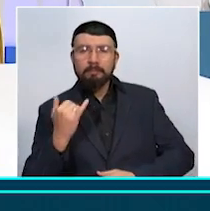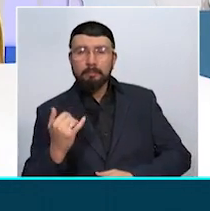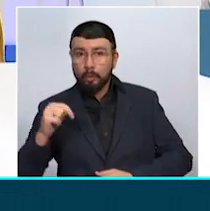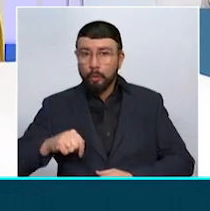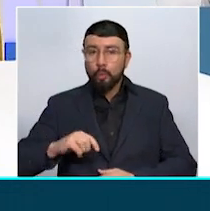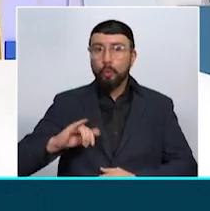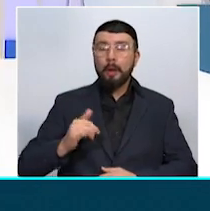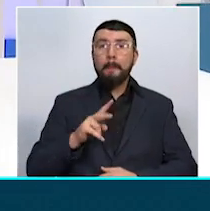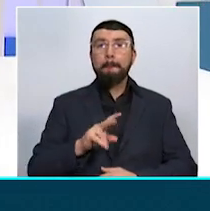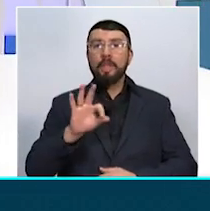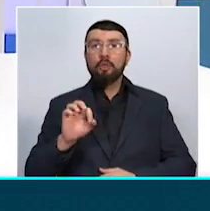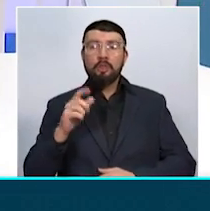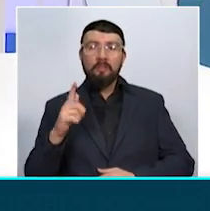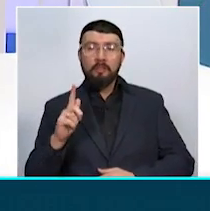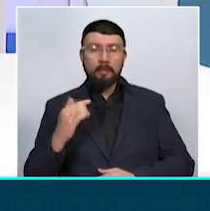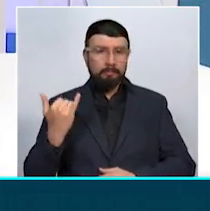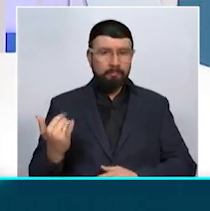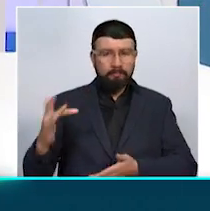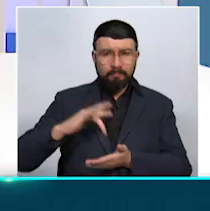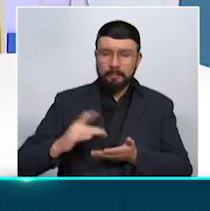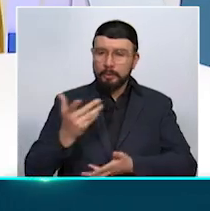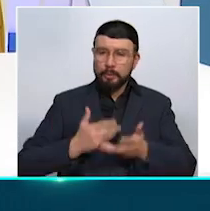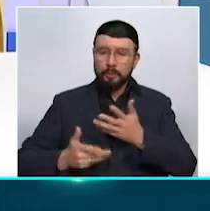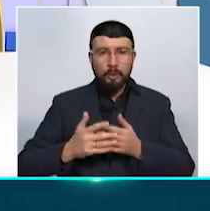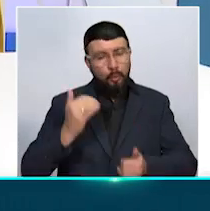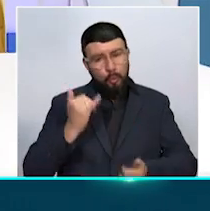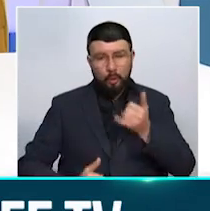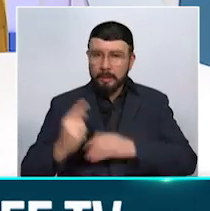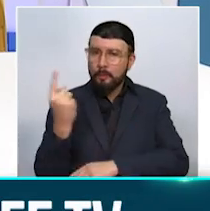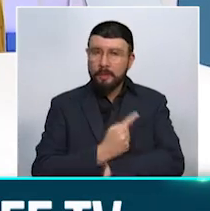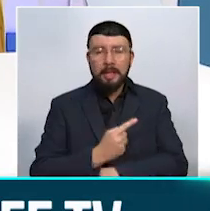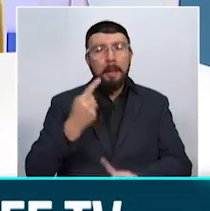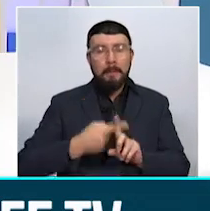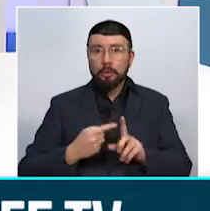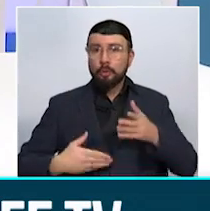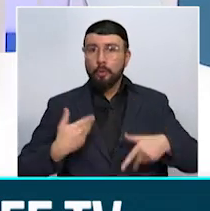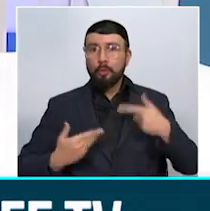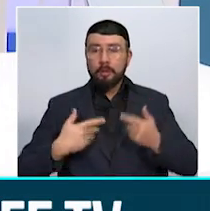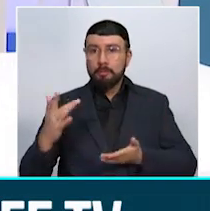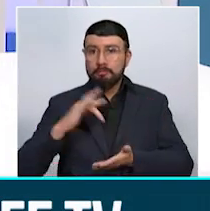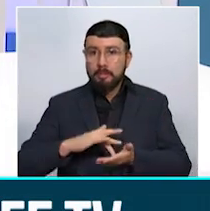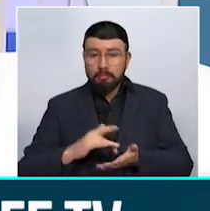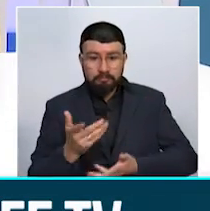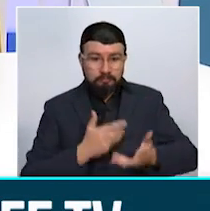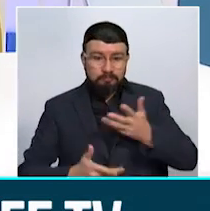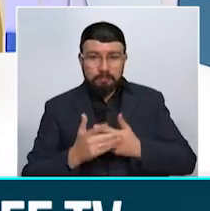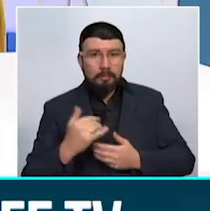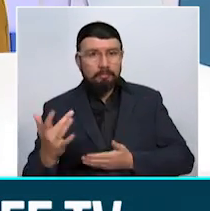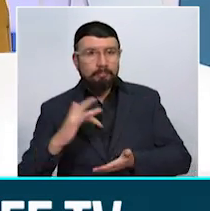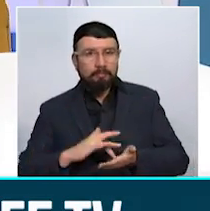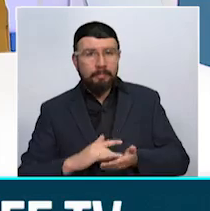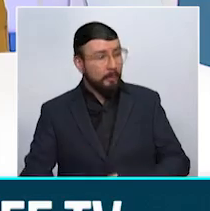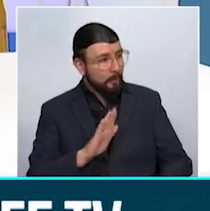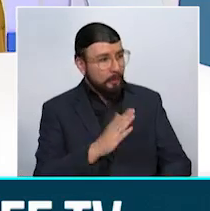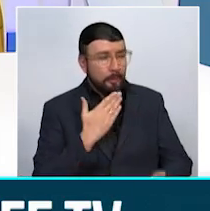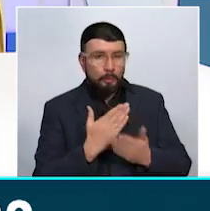28 de febrero, el último día del mes. Y qué rico que ustedes también finalicen este día con Telecafé Noticias. Rubén, muy buenas noches. Daniela, buenas noches. Para usted,